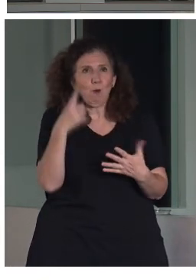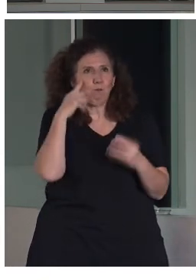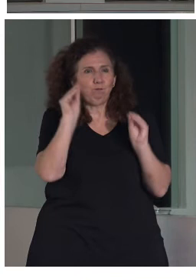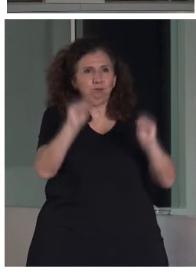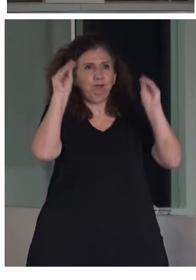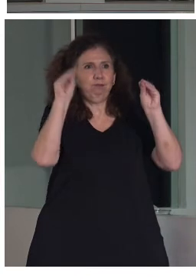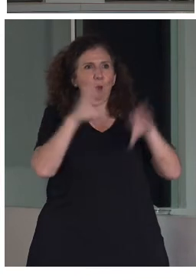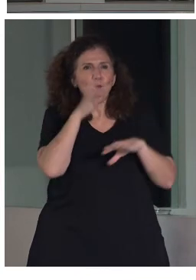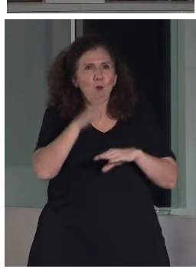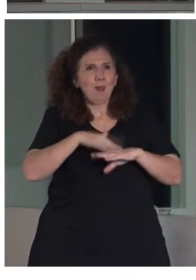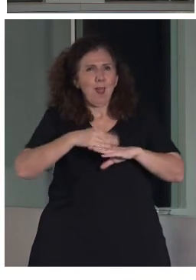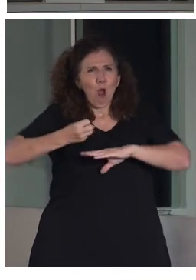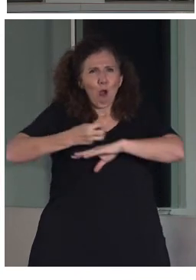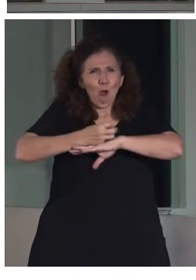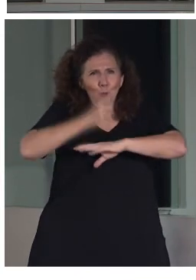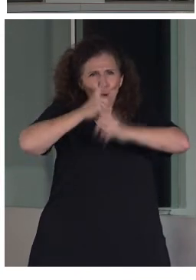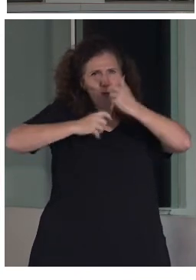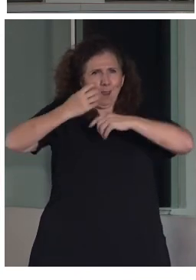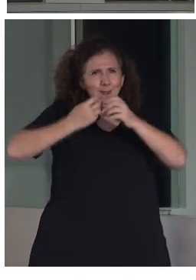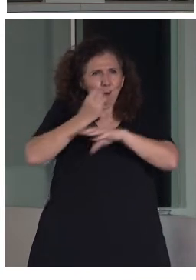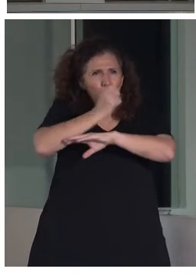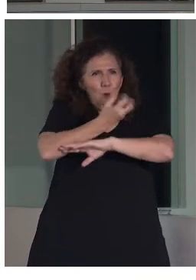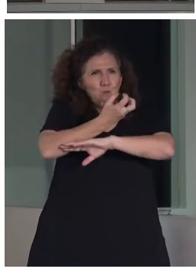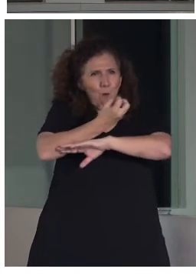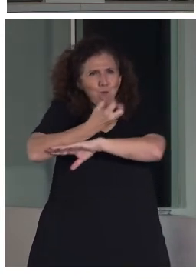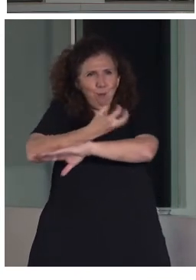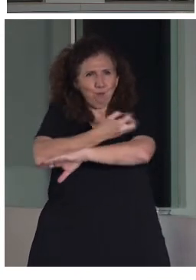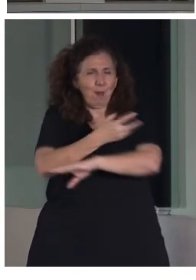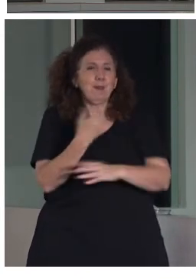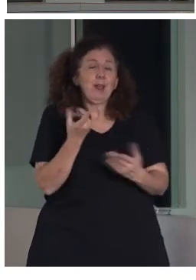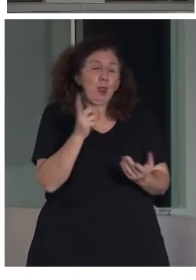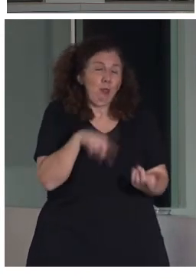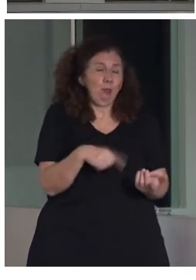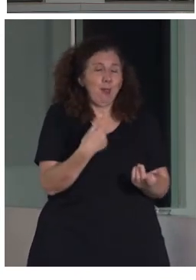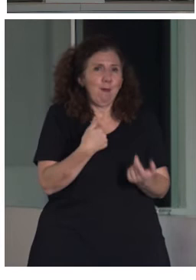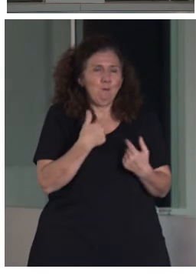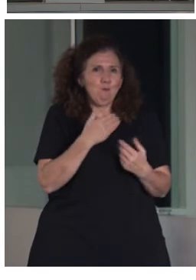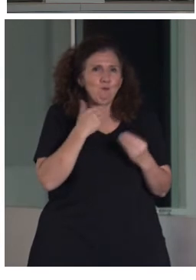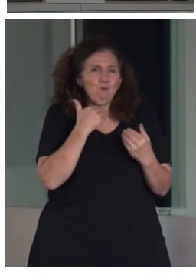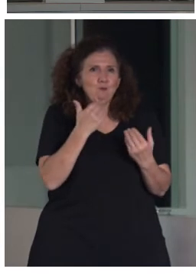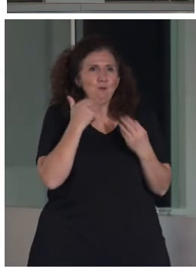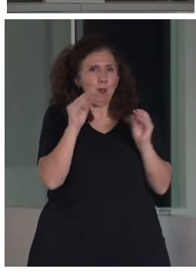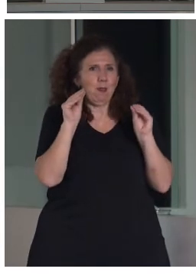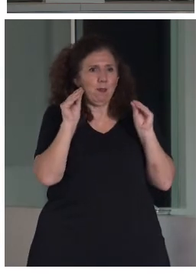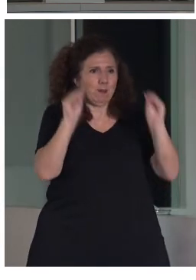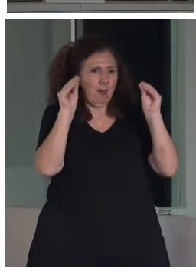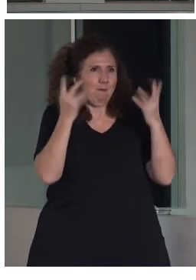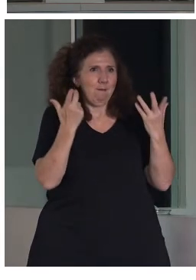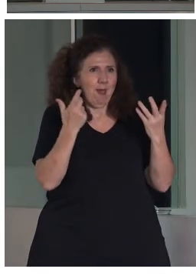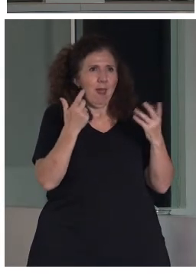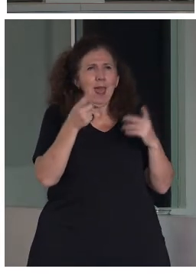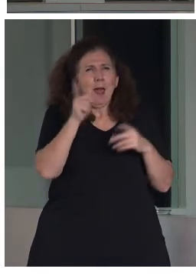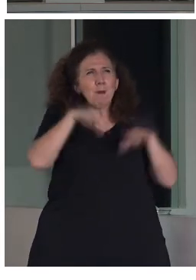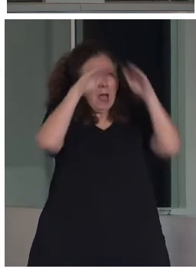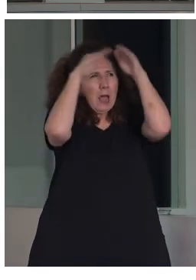locomotoras. En fin, es bastante espectacular en ese aspecto. Entonces, tiene ese impacto la estación antigua,